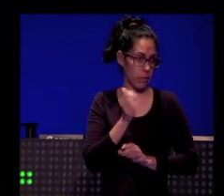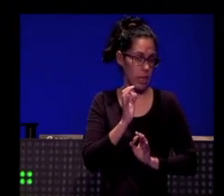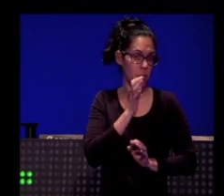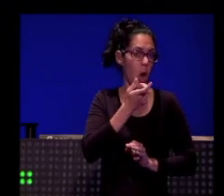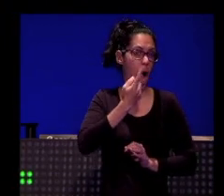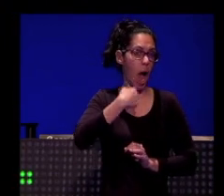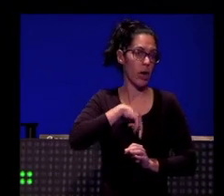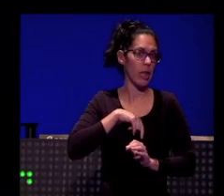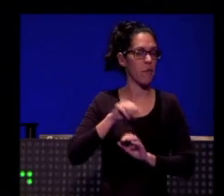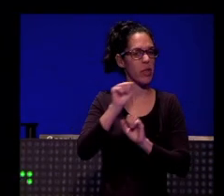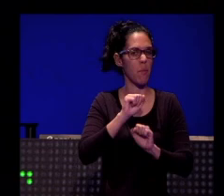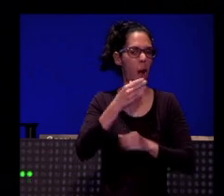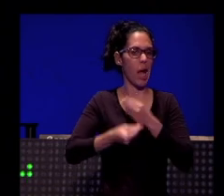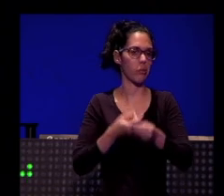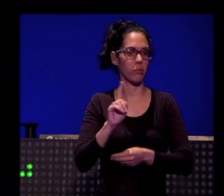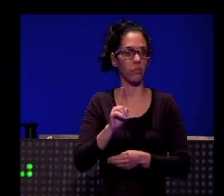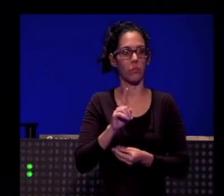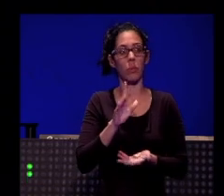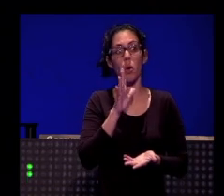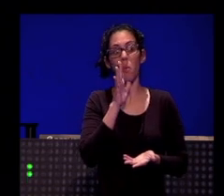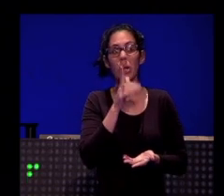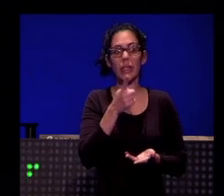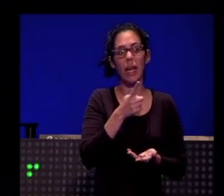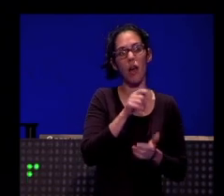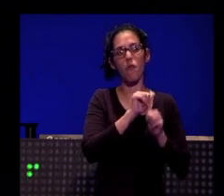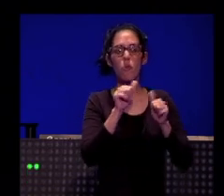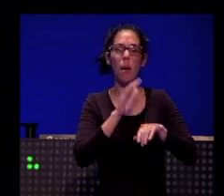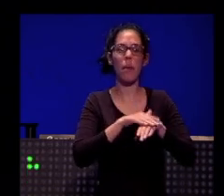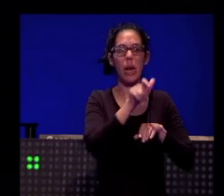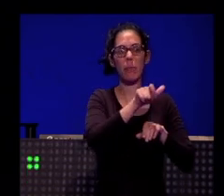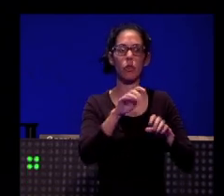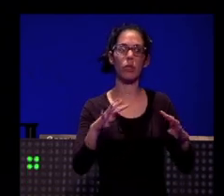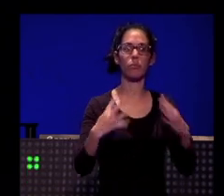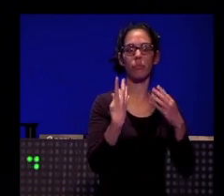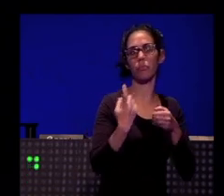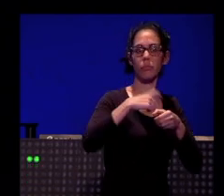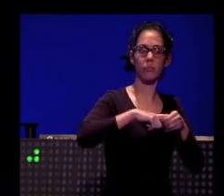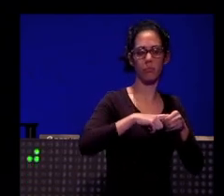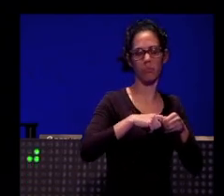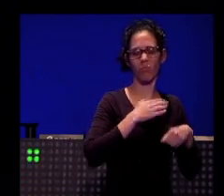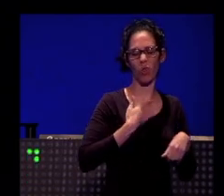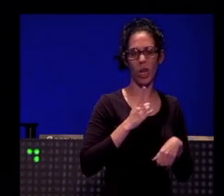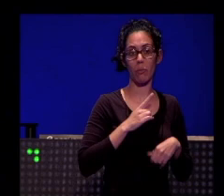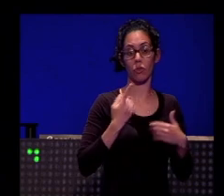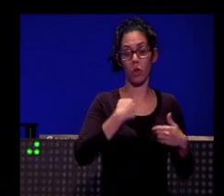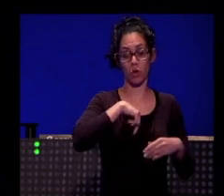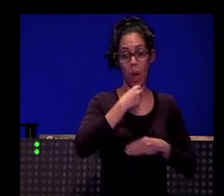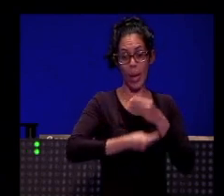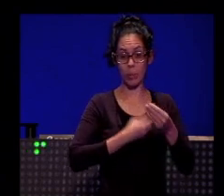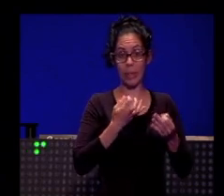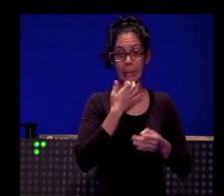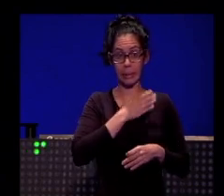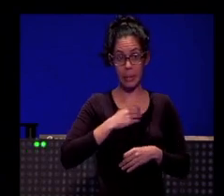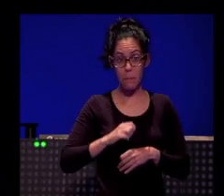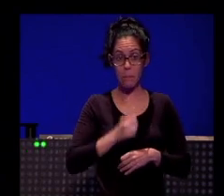hacerlo ¿no? porque esa manera de enganchar al espectador sí que lo que solemos hacer es si quieres más